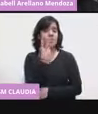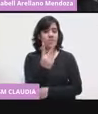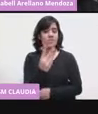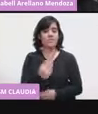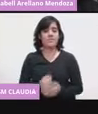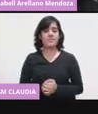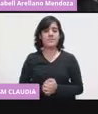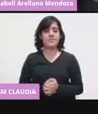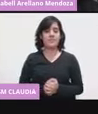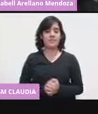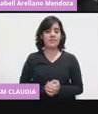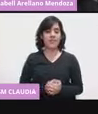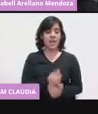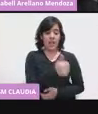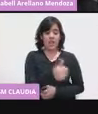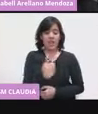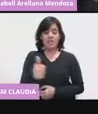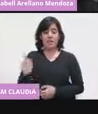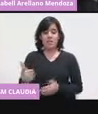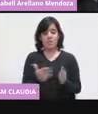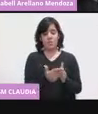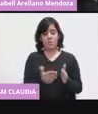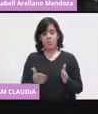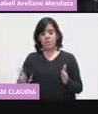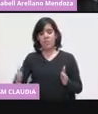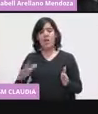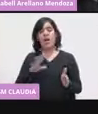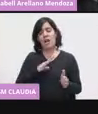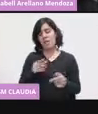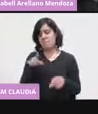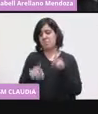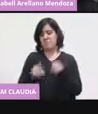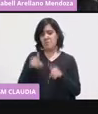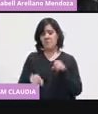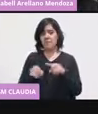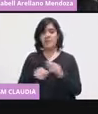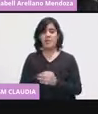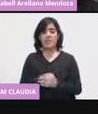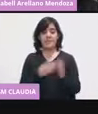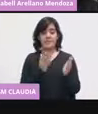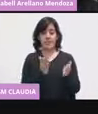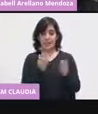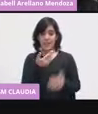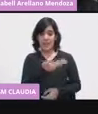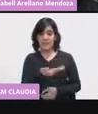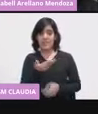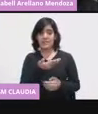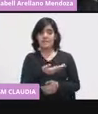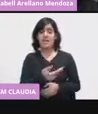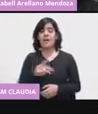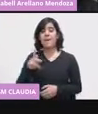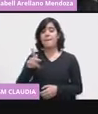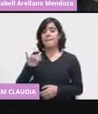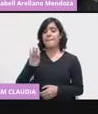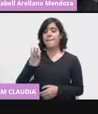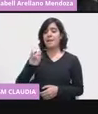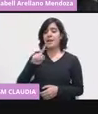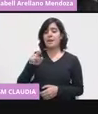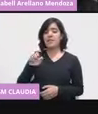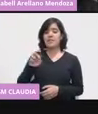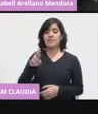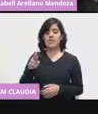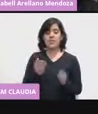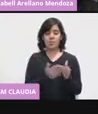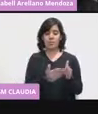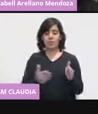tiene su intervalo entre las dos, y ahora lo vamos a ver. Esta, que es la Pfizer, tiene un intervalo entre la primera y la segunda,